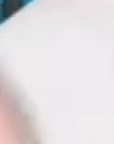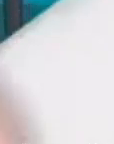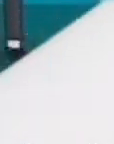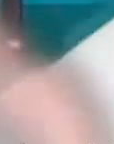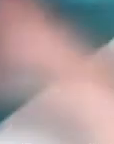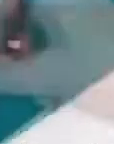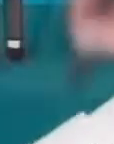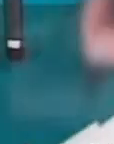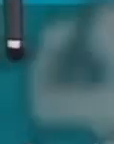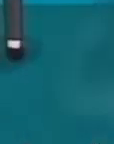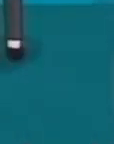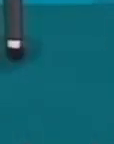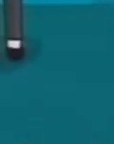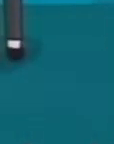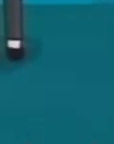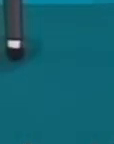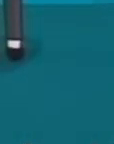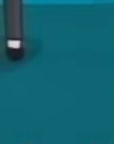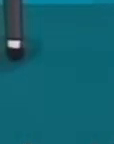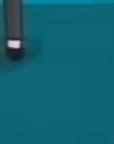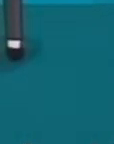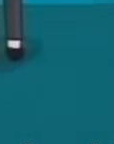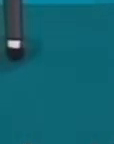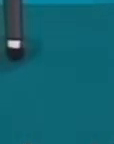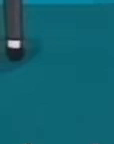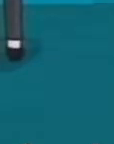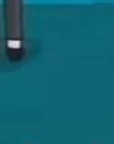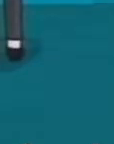Te cuidas tú y nos cuidamos todos.